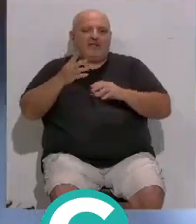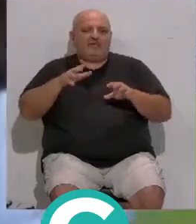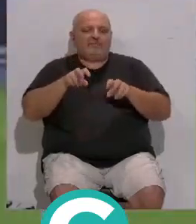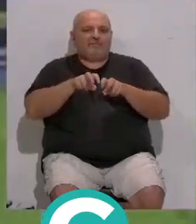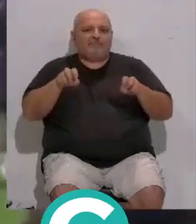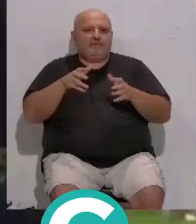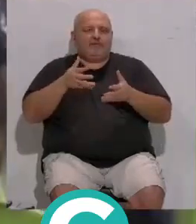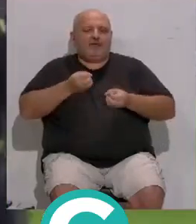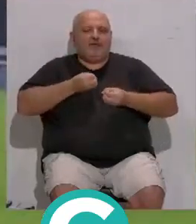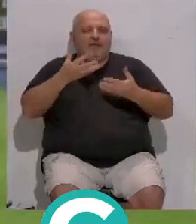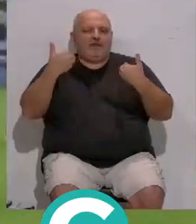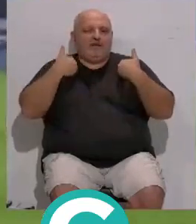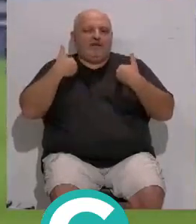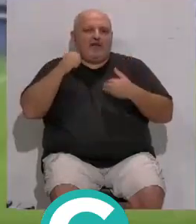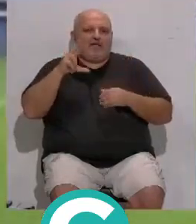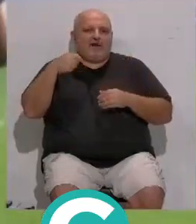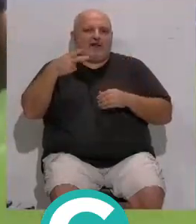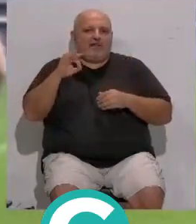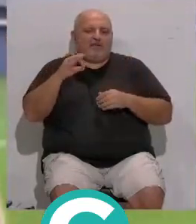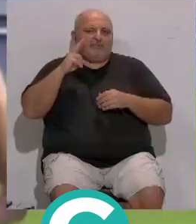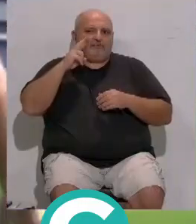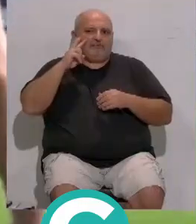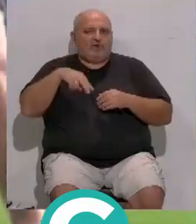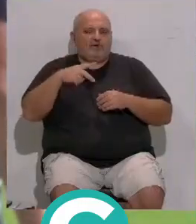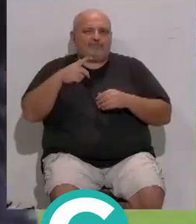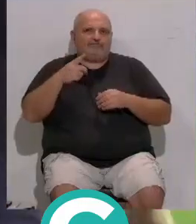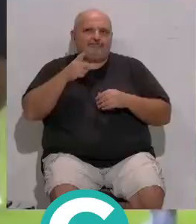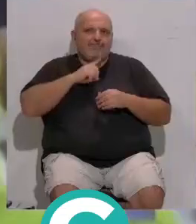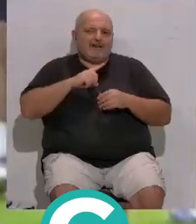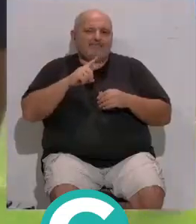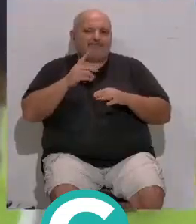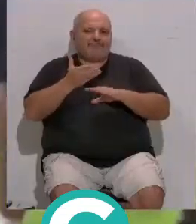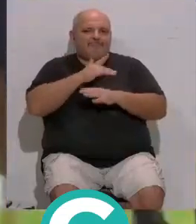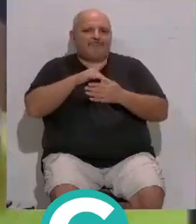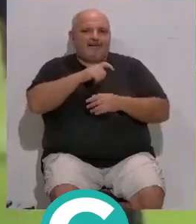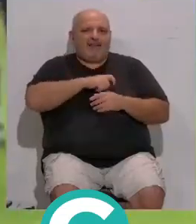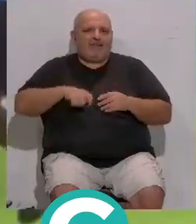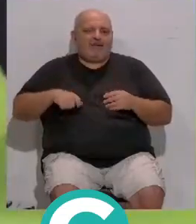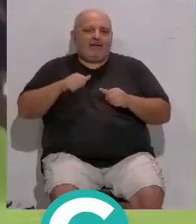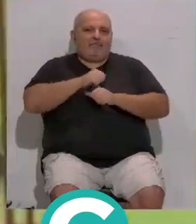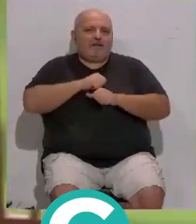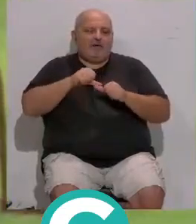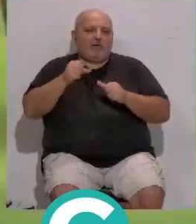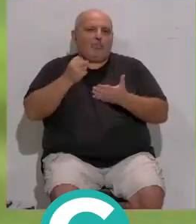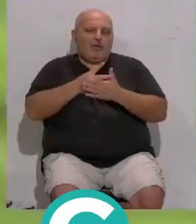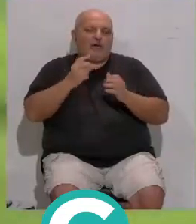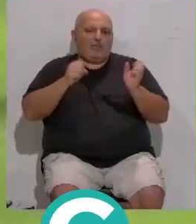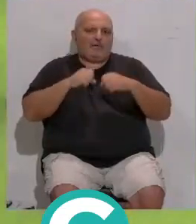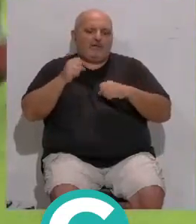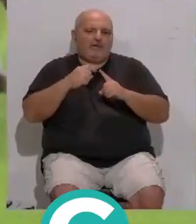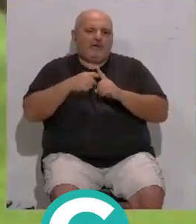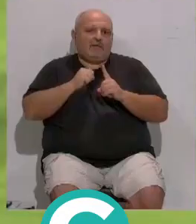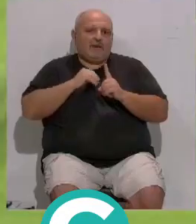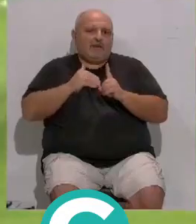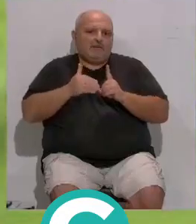prensa ha comparecido el delantero Álvaro Negredo... ...reconocía el mal día del equipo en Vallecas... ...y confía en volver a competir a nivel